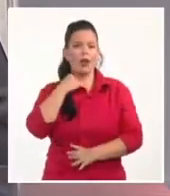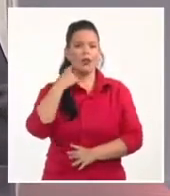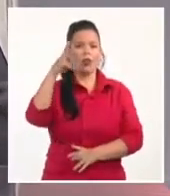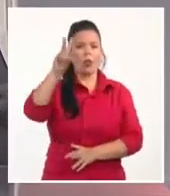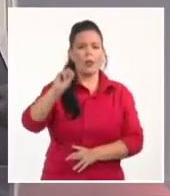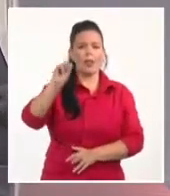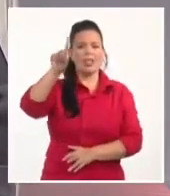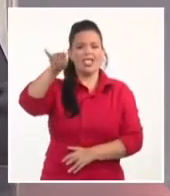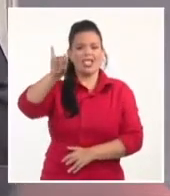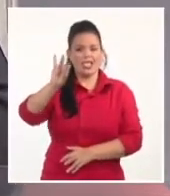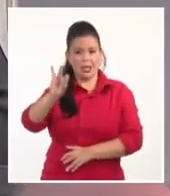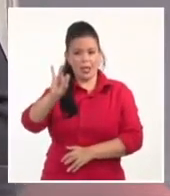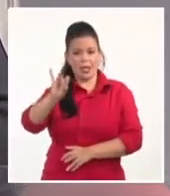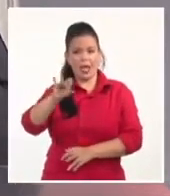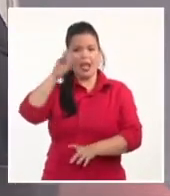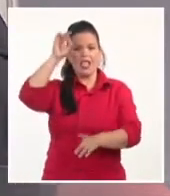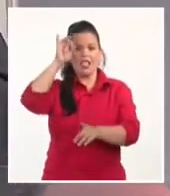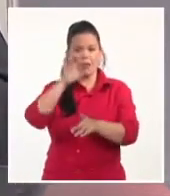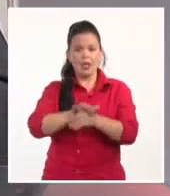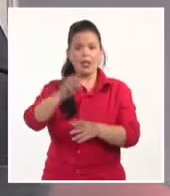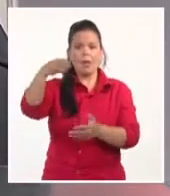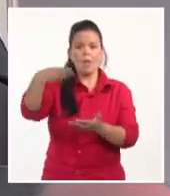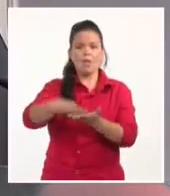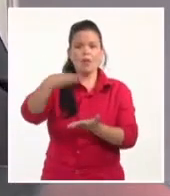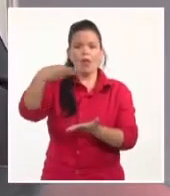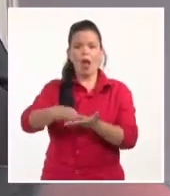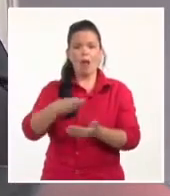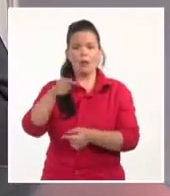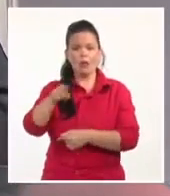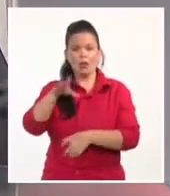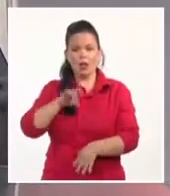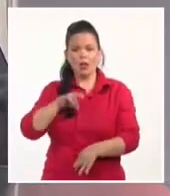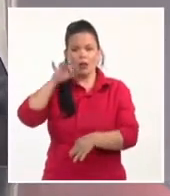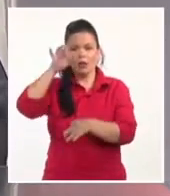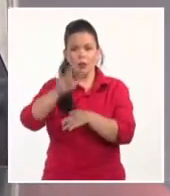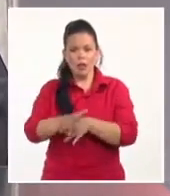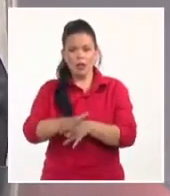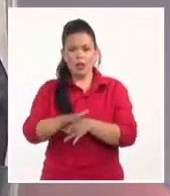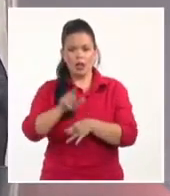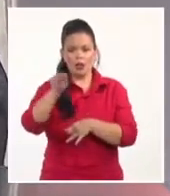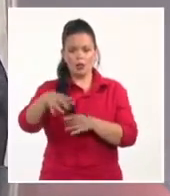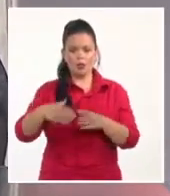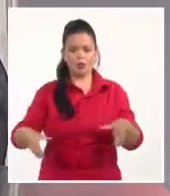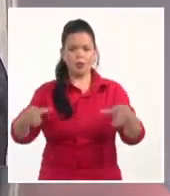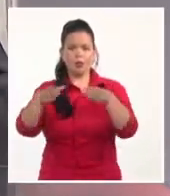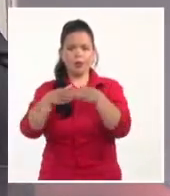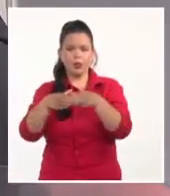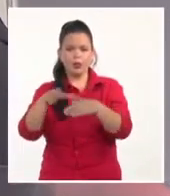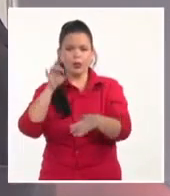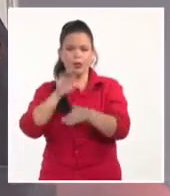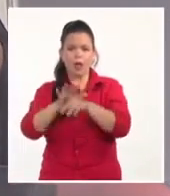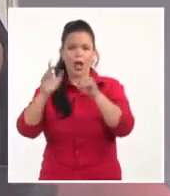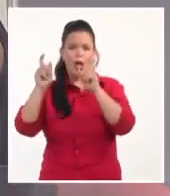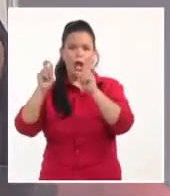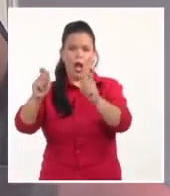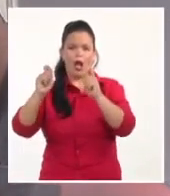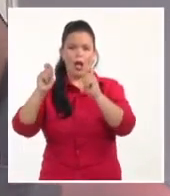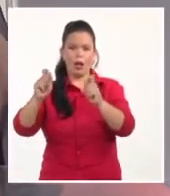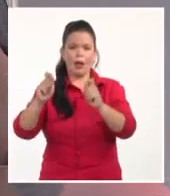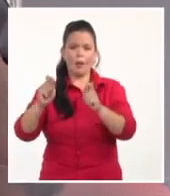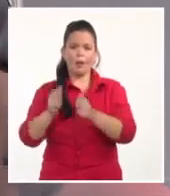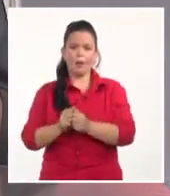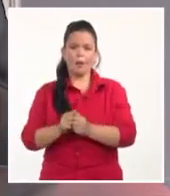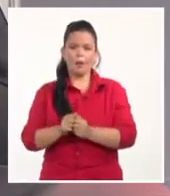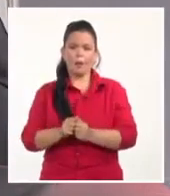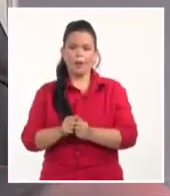se activa en Miami la campaña, o sea, el búnker, uno de los búnkers, de la campaña de Donald Trump. En el